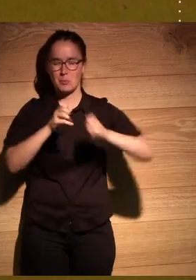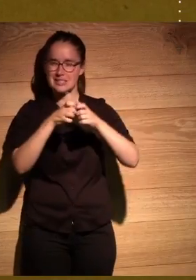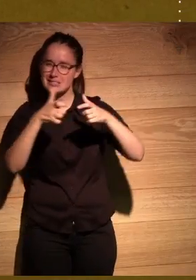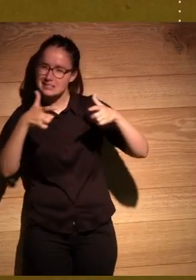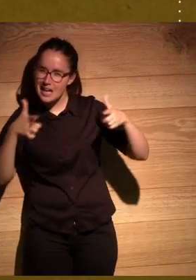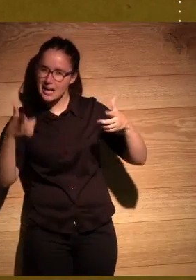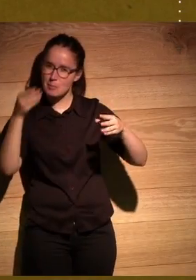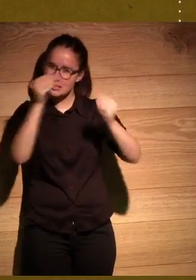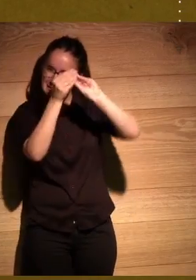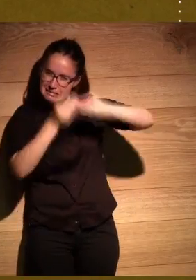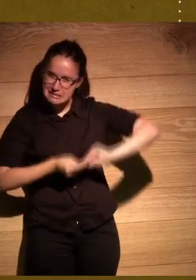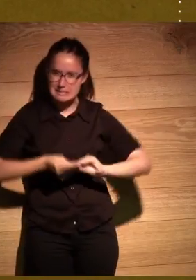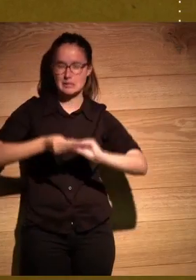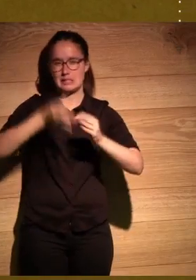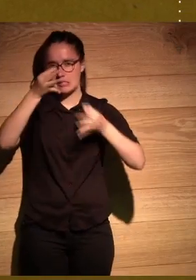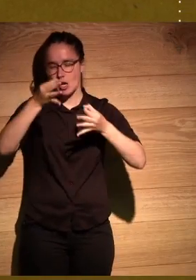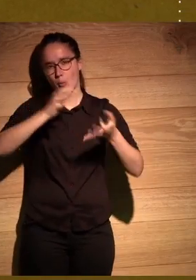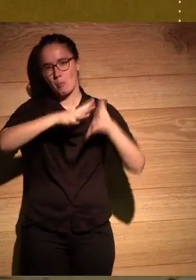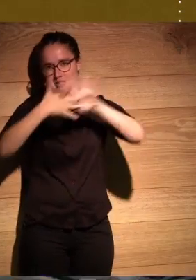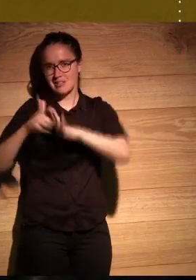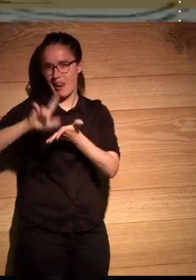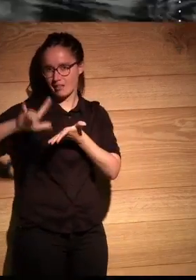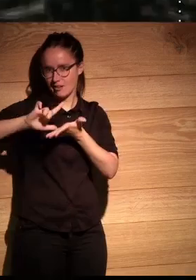puliéndola haciéndola más literaria